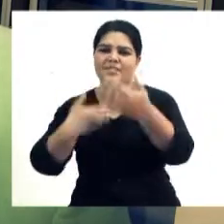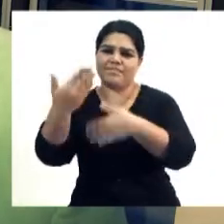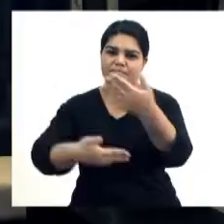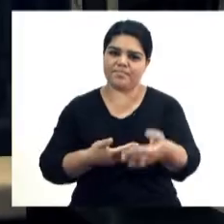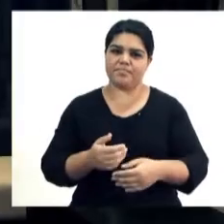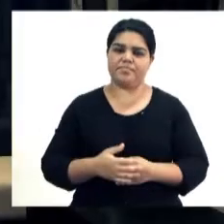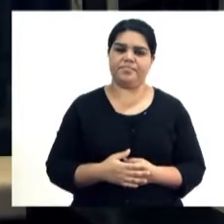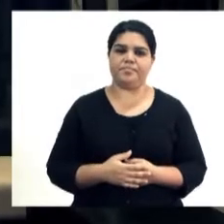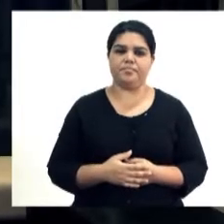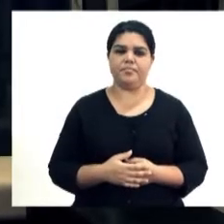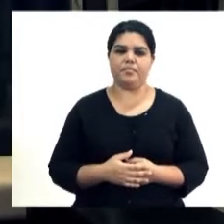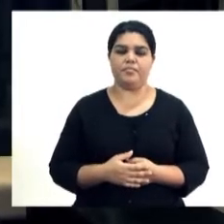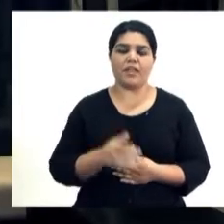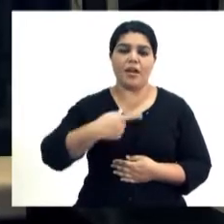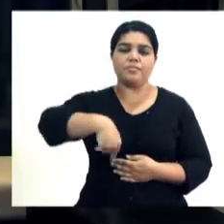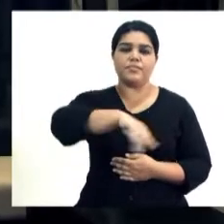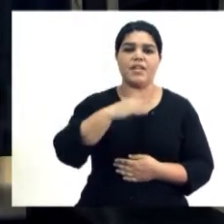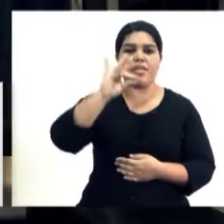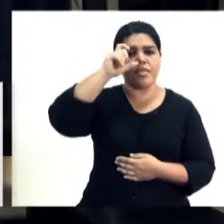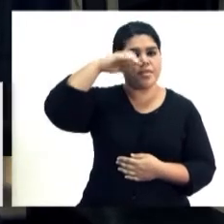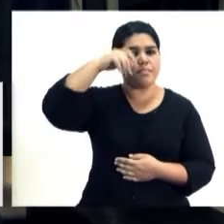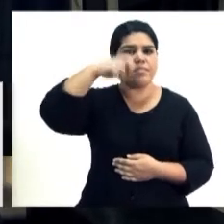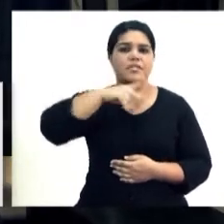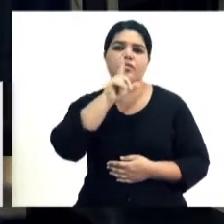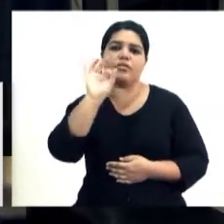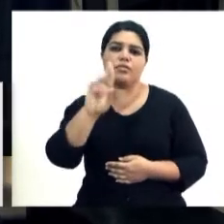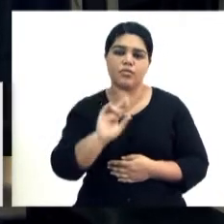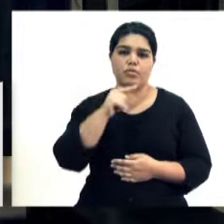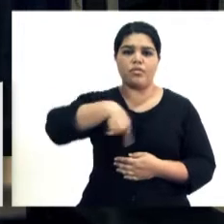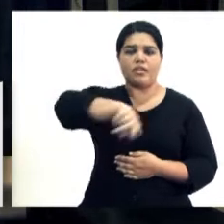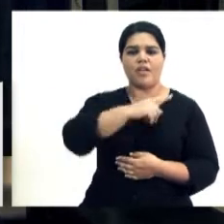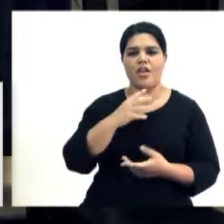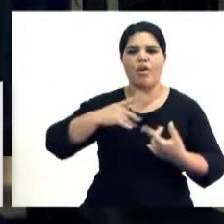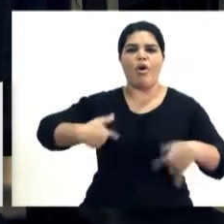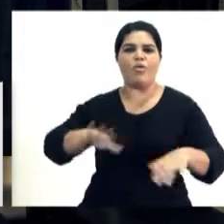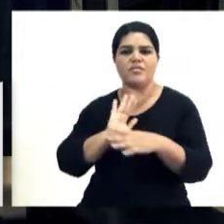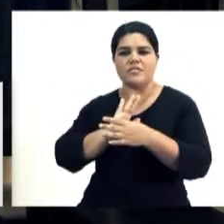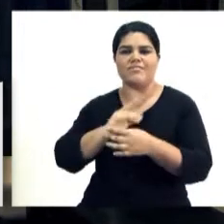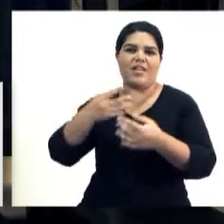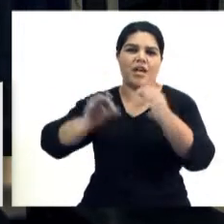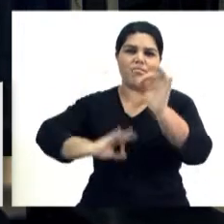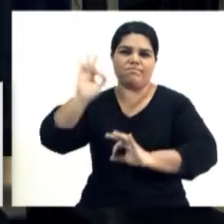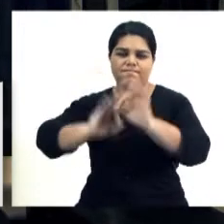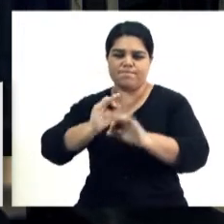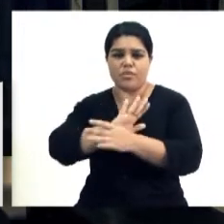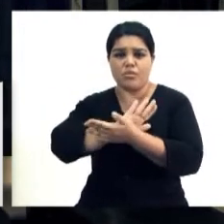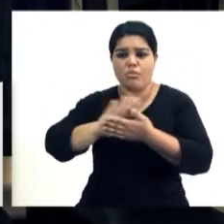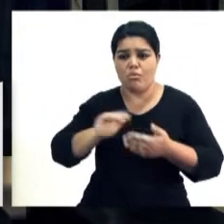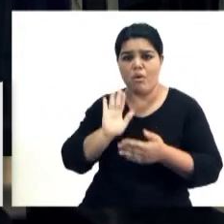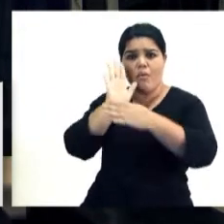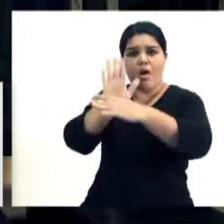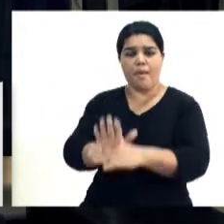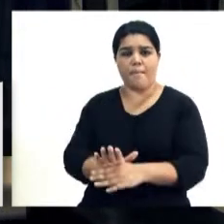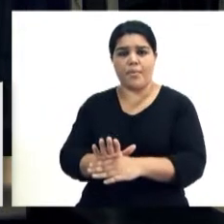tempranas. Es el de mentor, de acompañar a los nuevos emprendedores que tiene la universidad para tratar